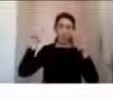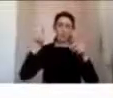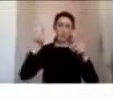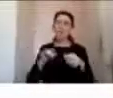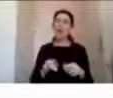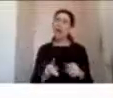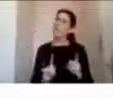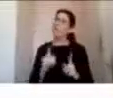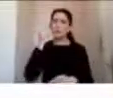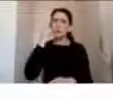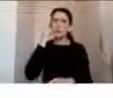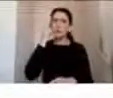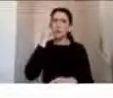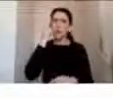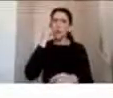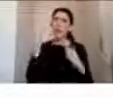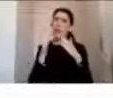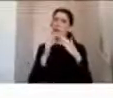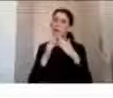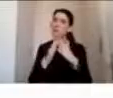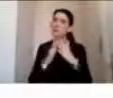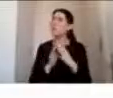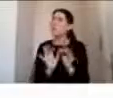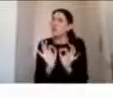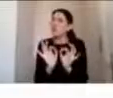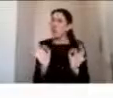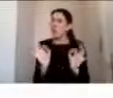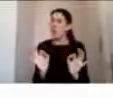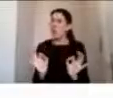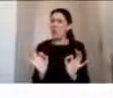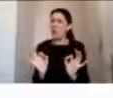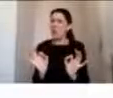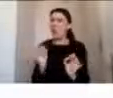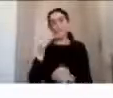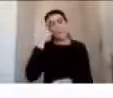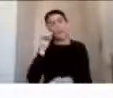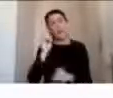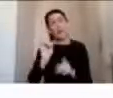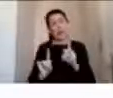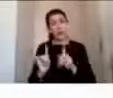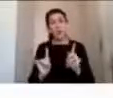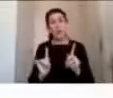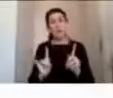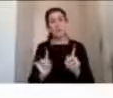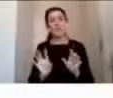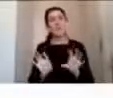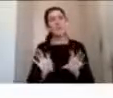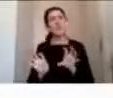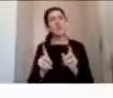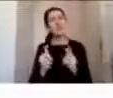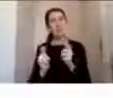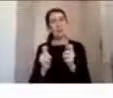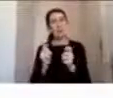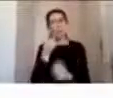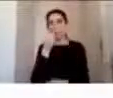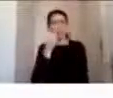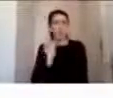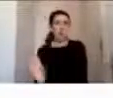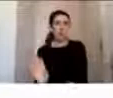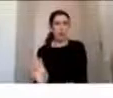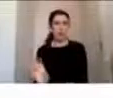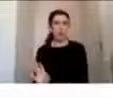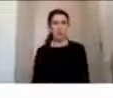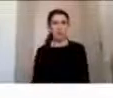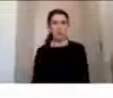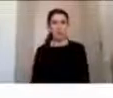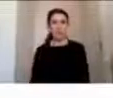más seguro para nuestro hijo, pero sin embargo, hay algunas condiciones de riesgo que no vemos. Y